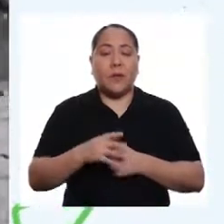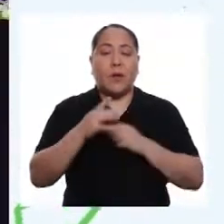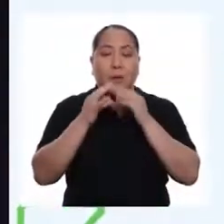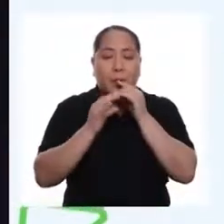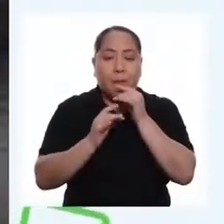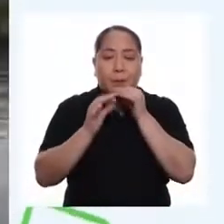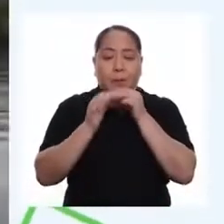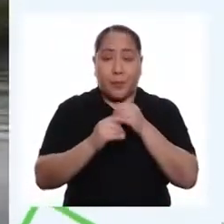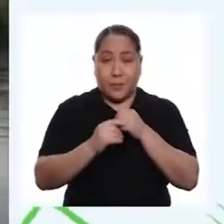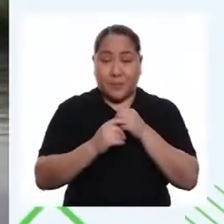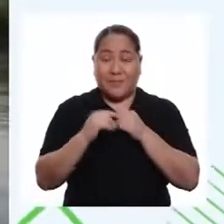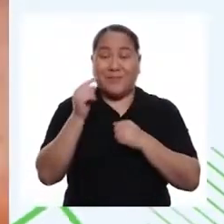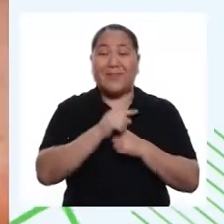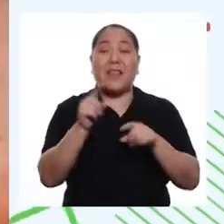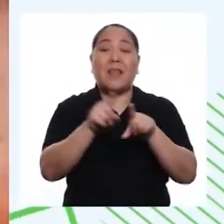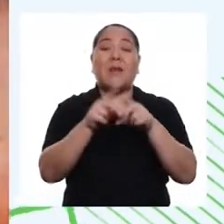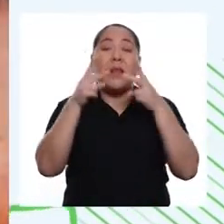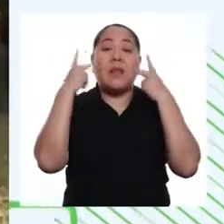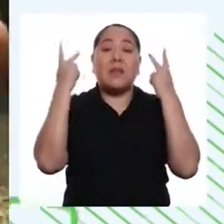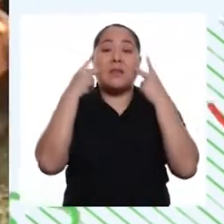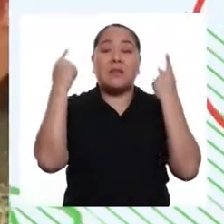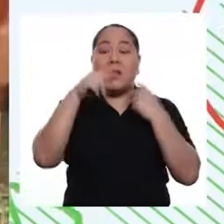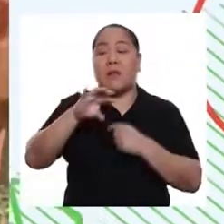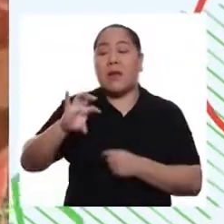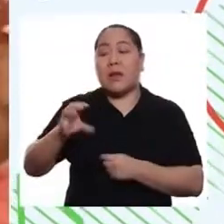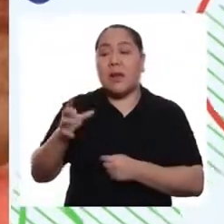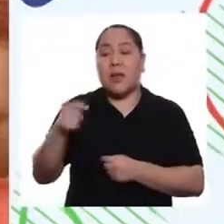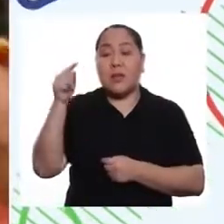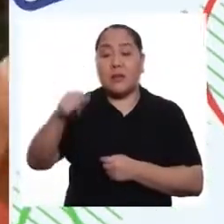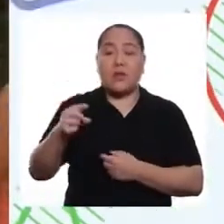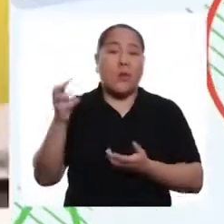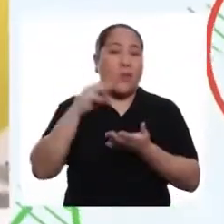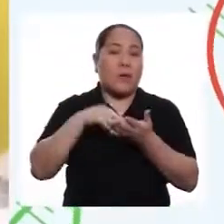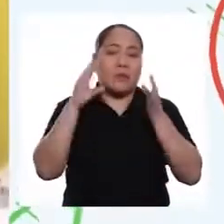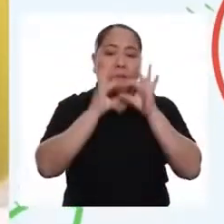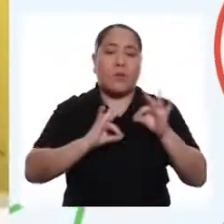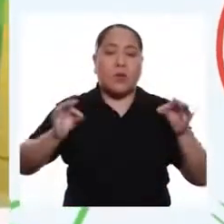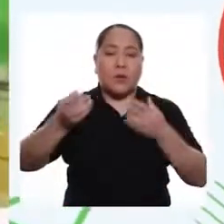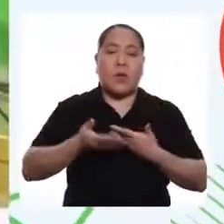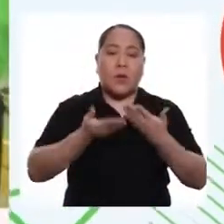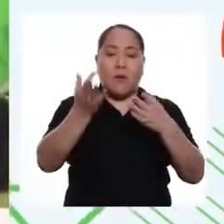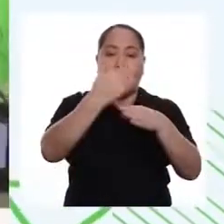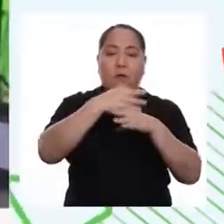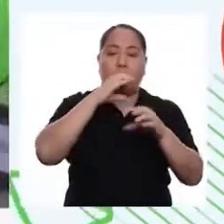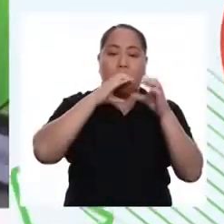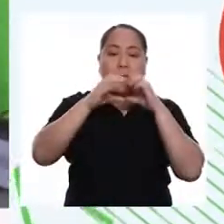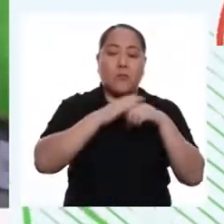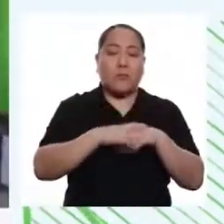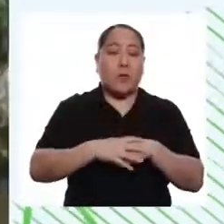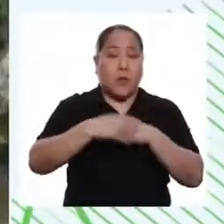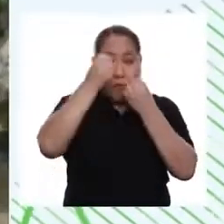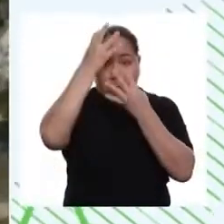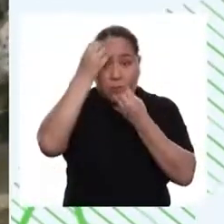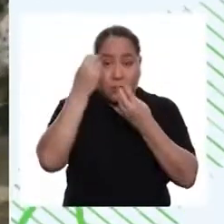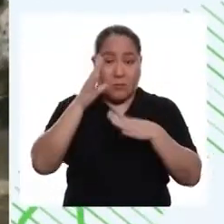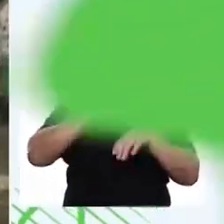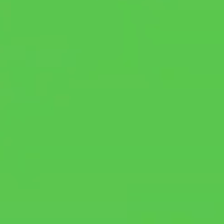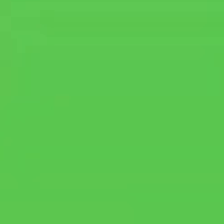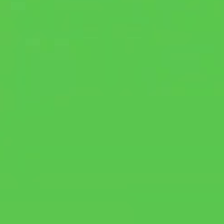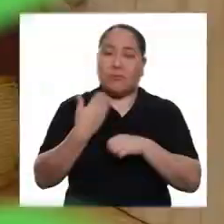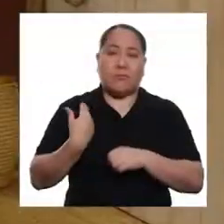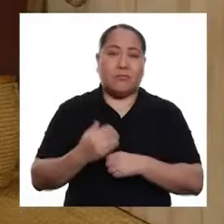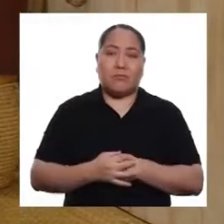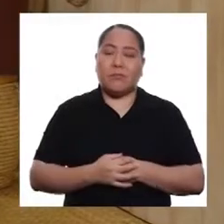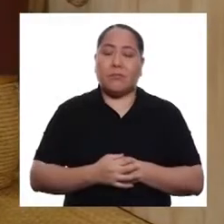Por su parte, en la selva también es la radio el principal medio de comunicación para difundir la información de prevención ante el